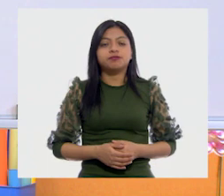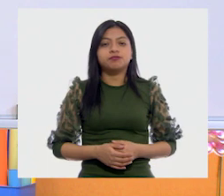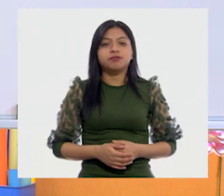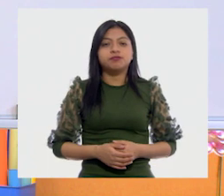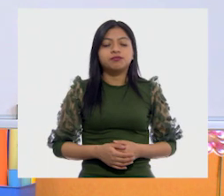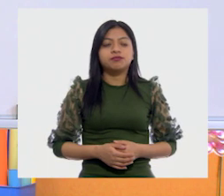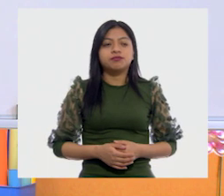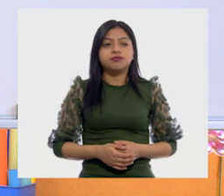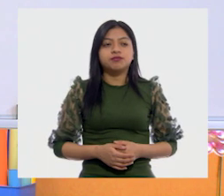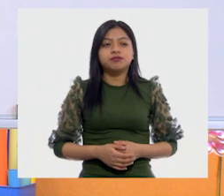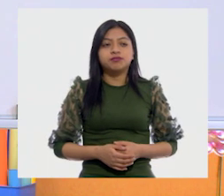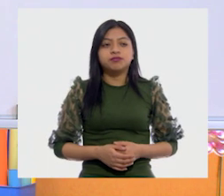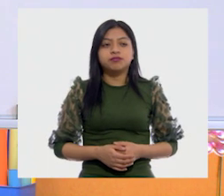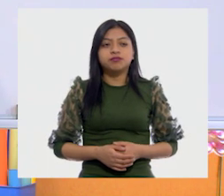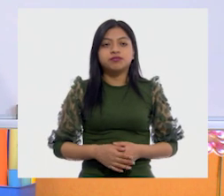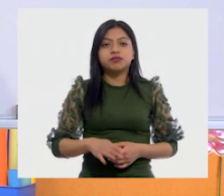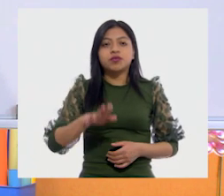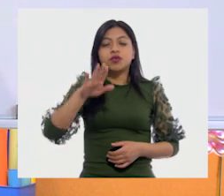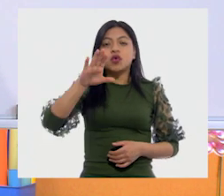Oh.